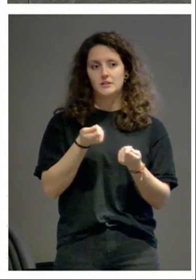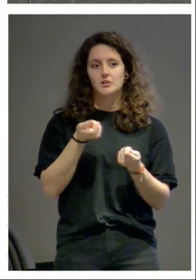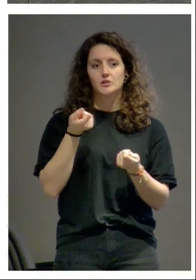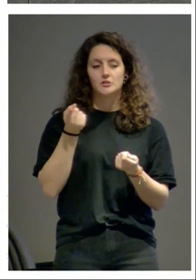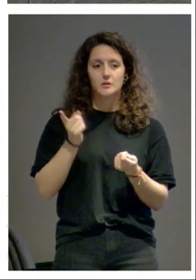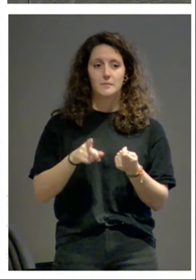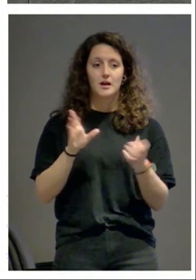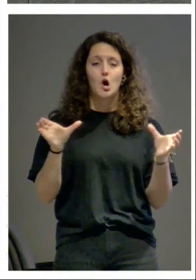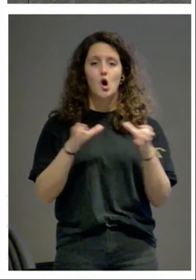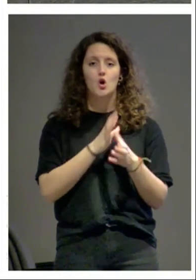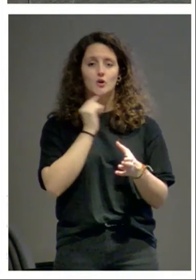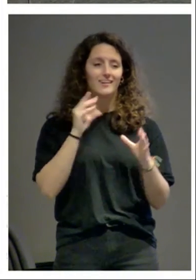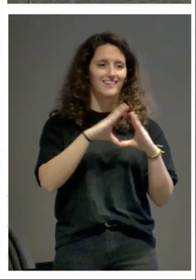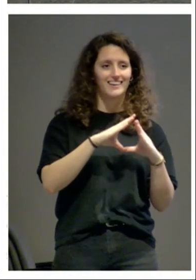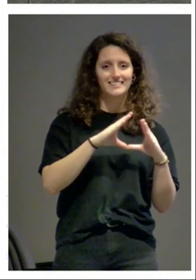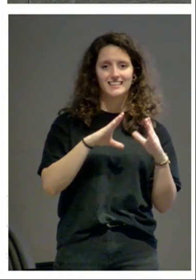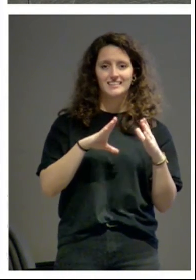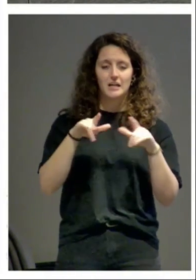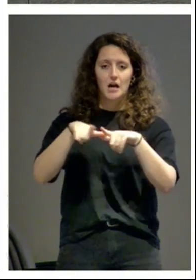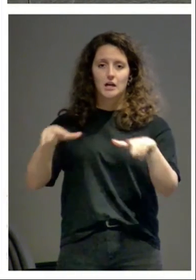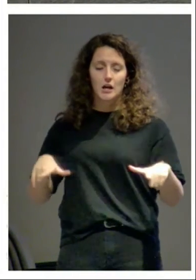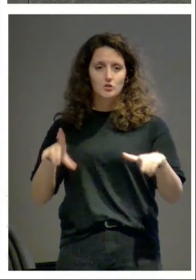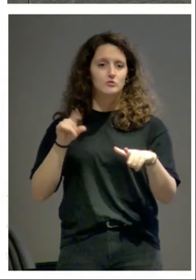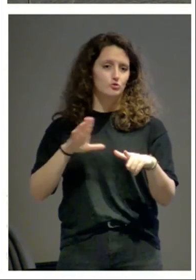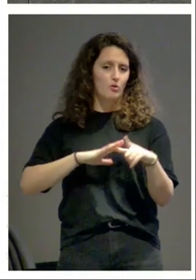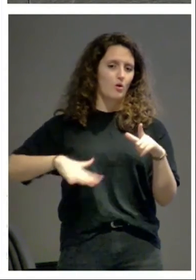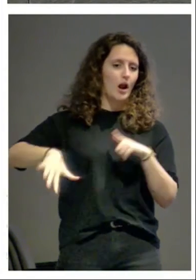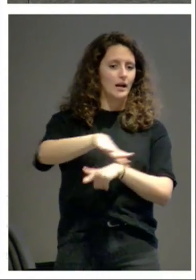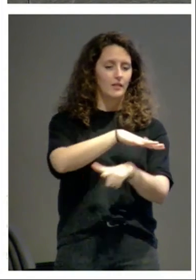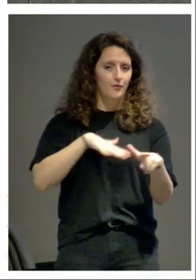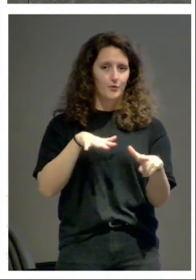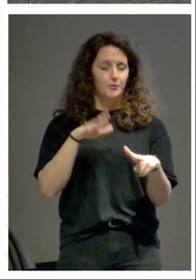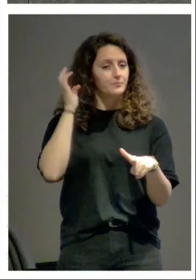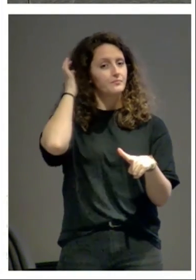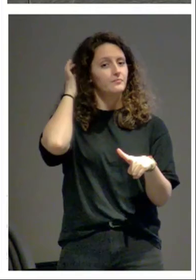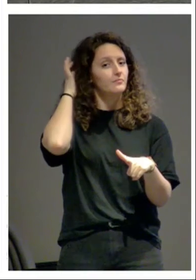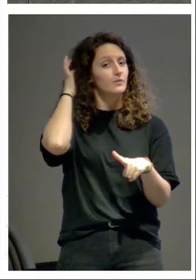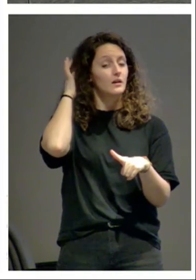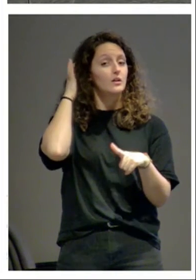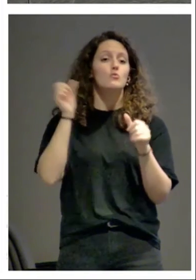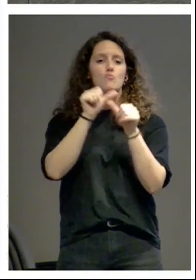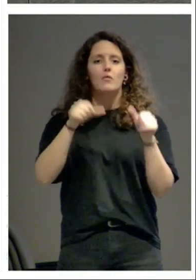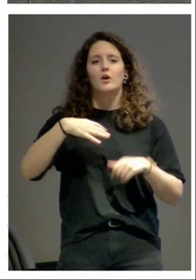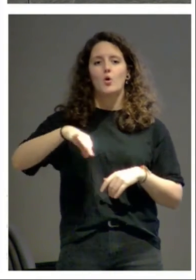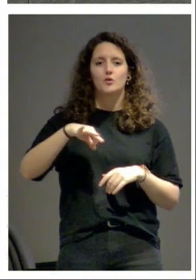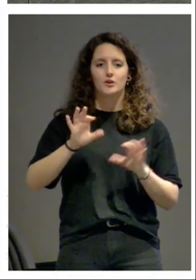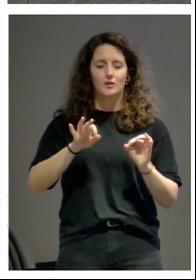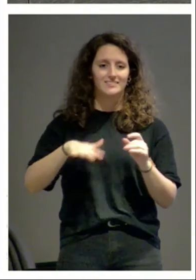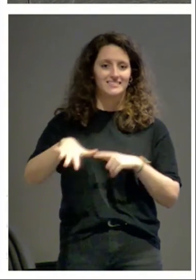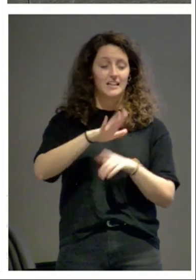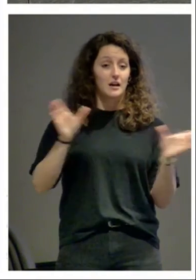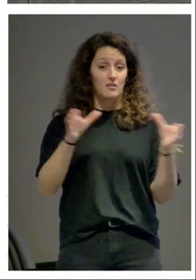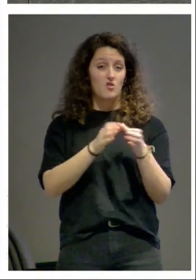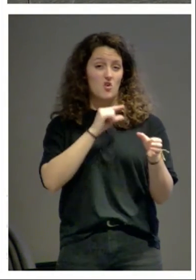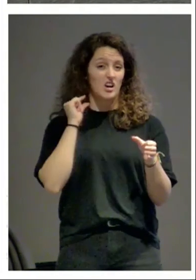con su orden de iglesia claustro y todas las dependencias alrededor del claustro no es el único modelo de recinto de órdenes